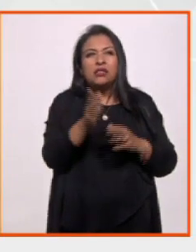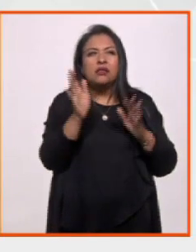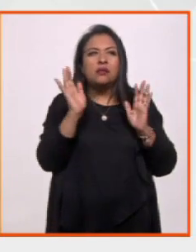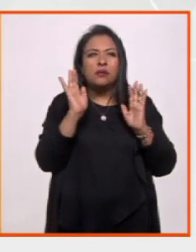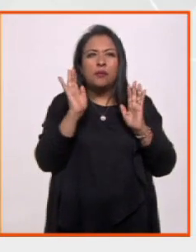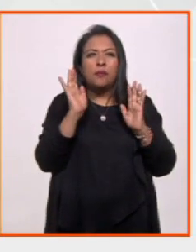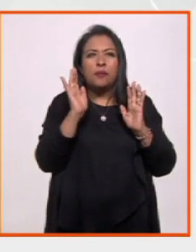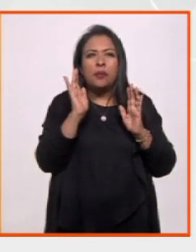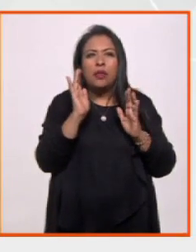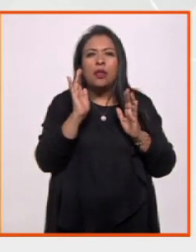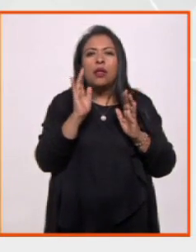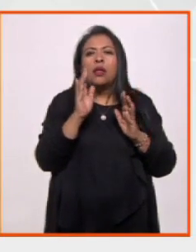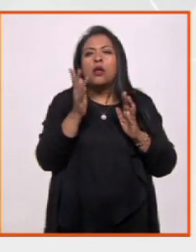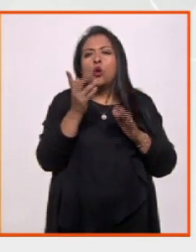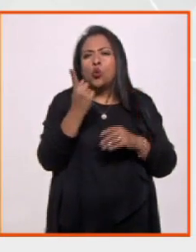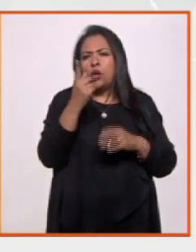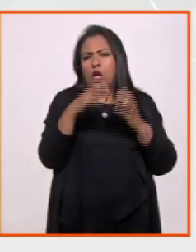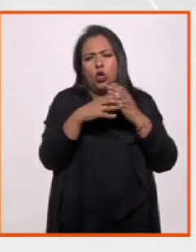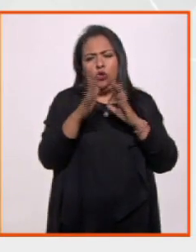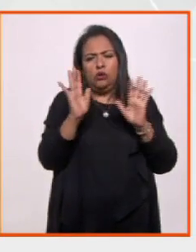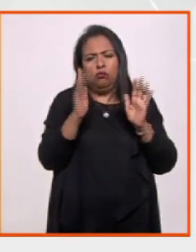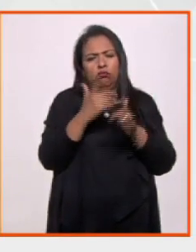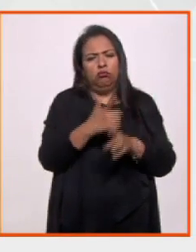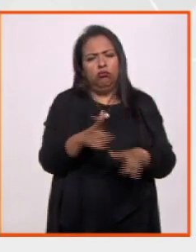no se refiere precisamente a una sola cosa.